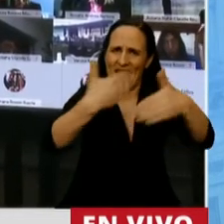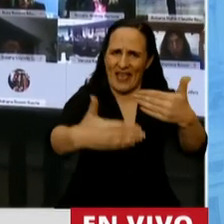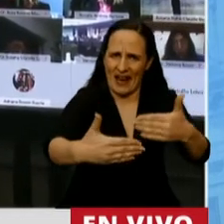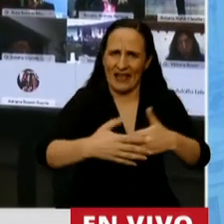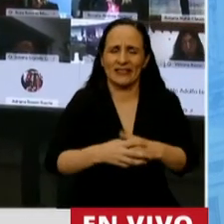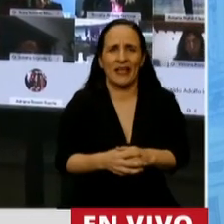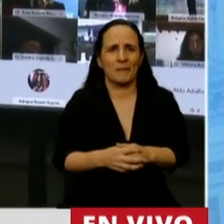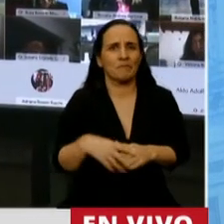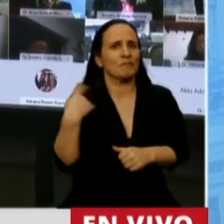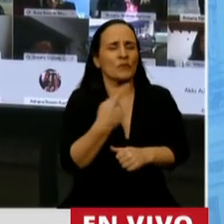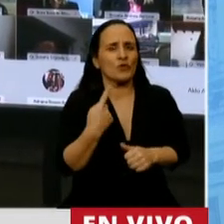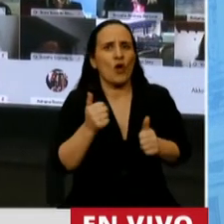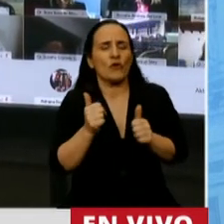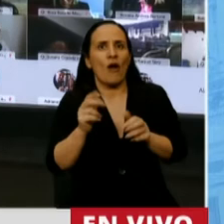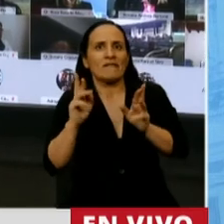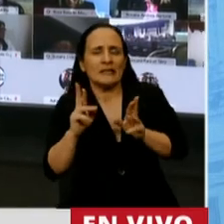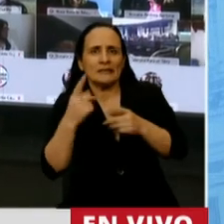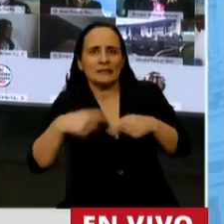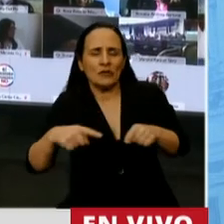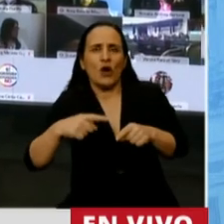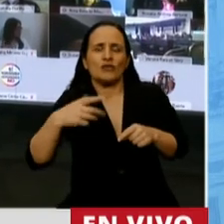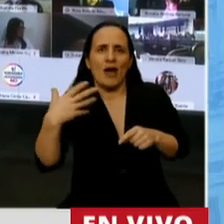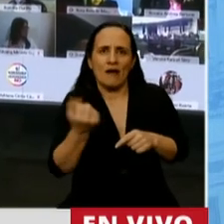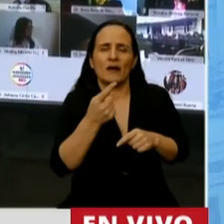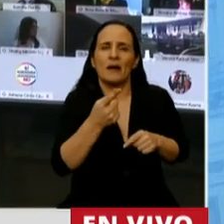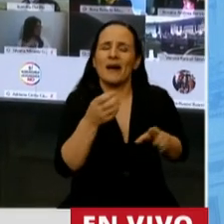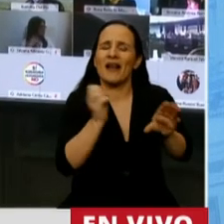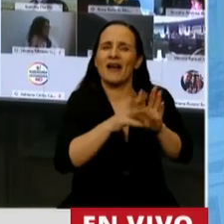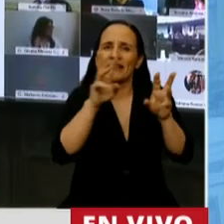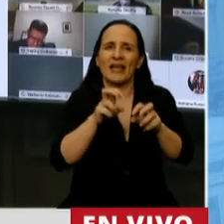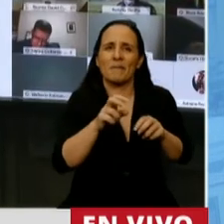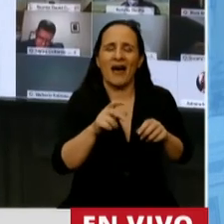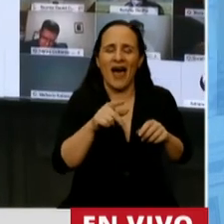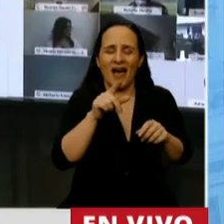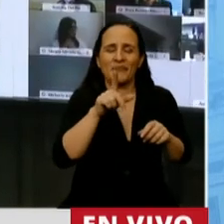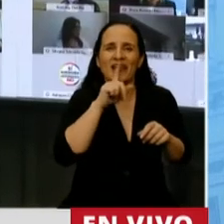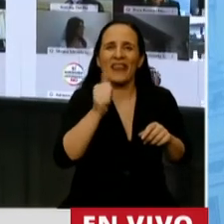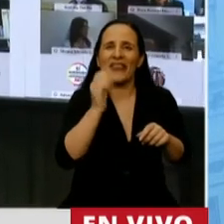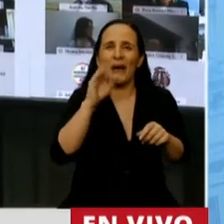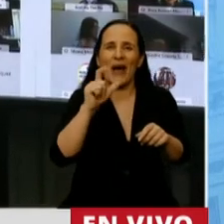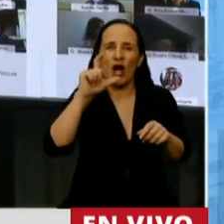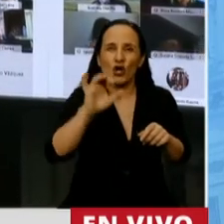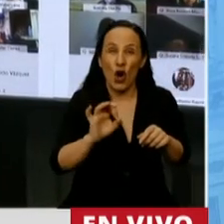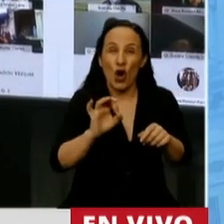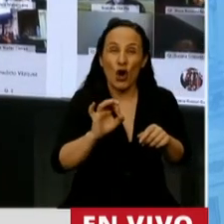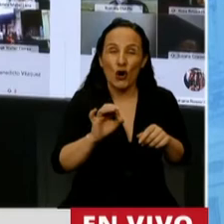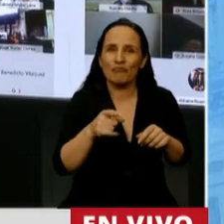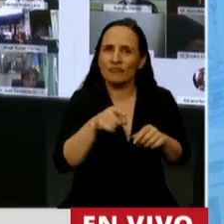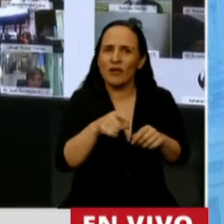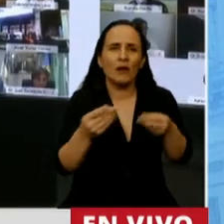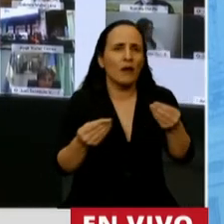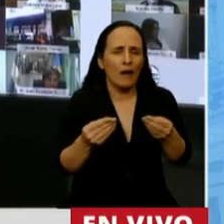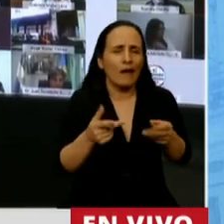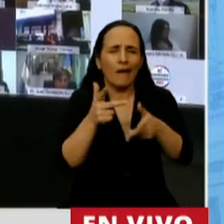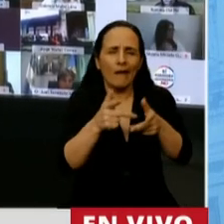expectativas, presidente, con respecto al Fondo Especial del Tabaco, cosa que venimos reclamando hace años, que la cuenta única